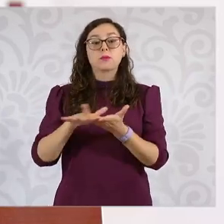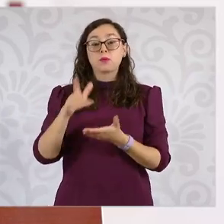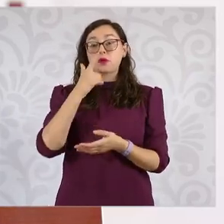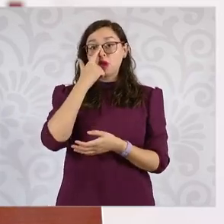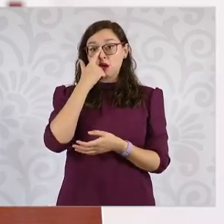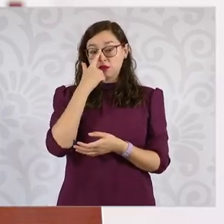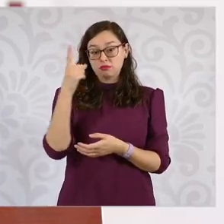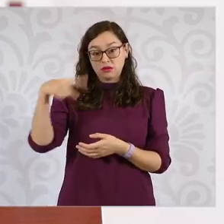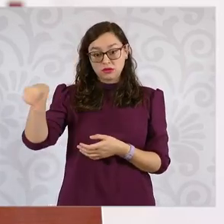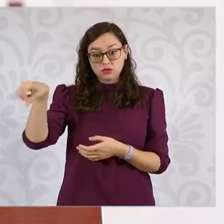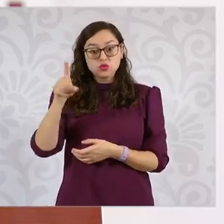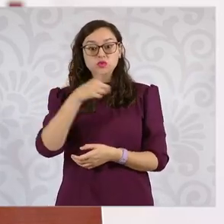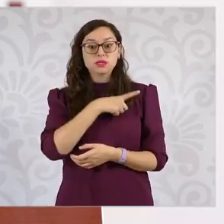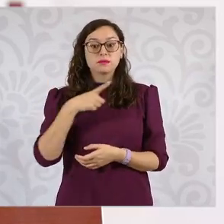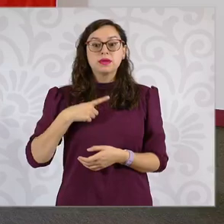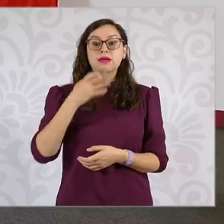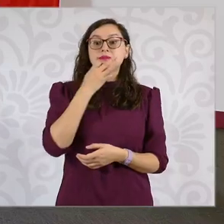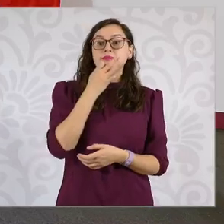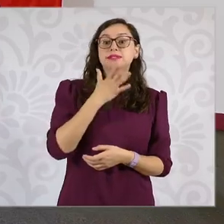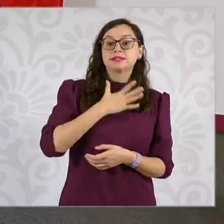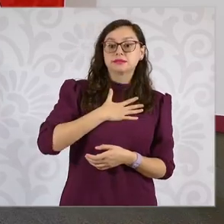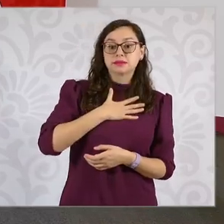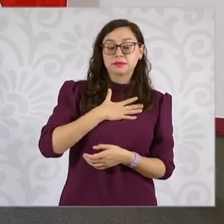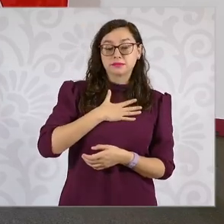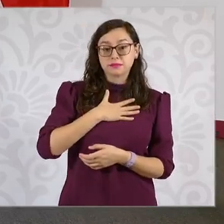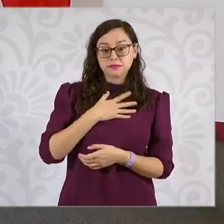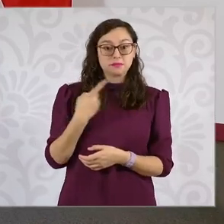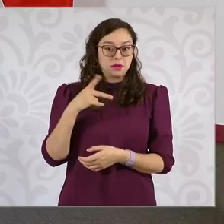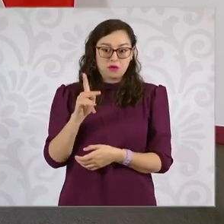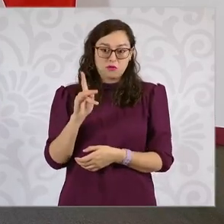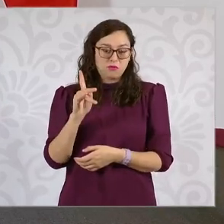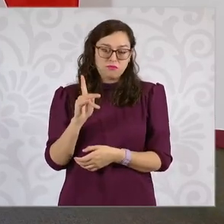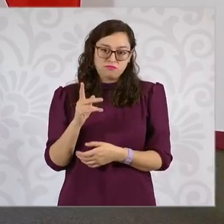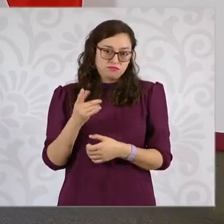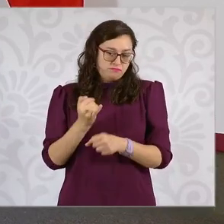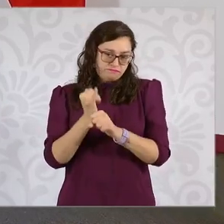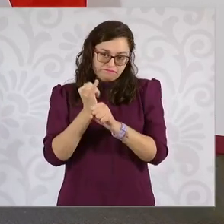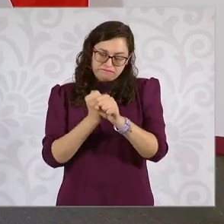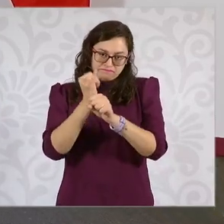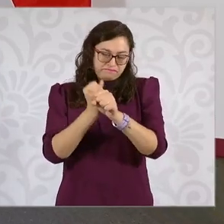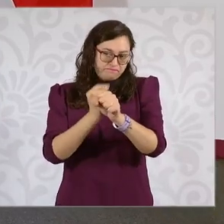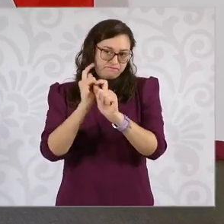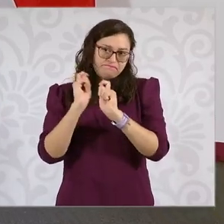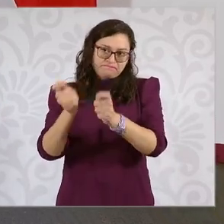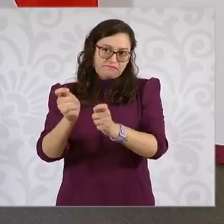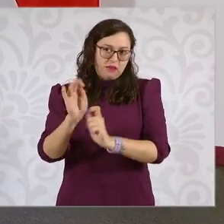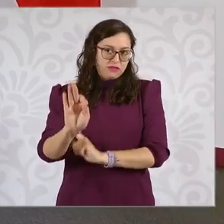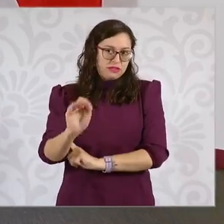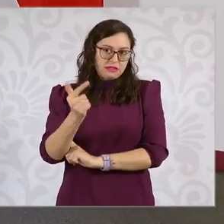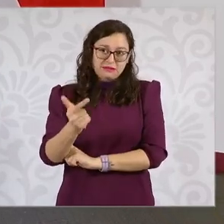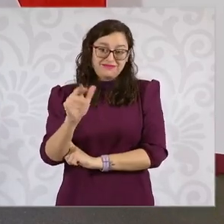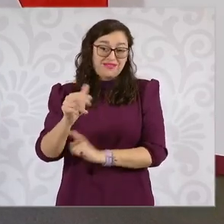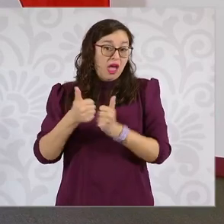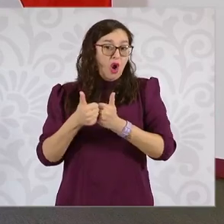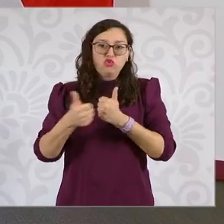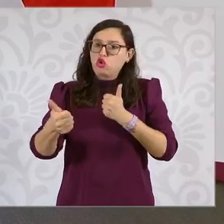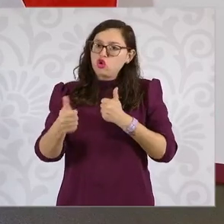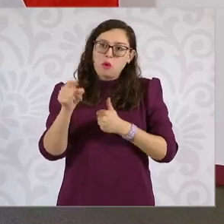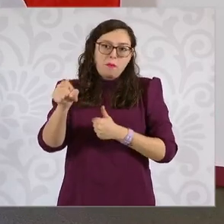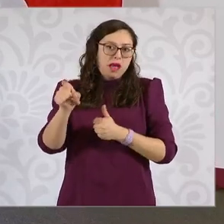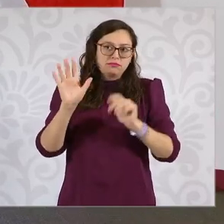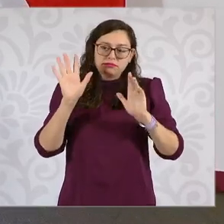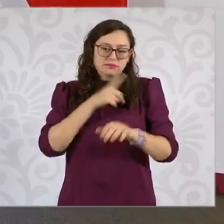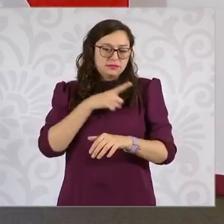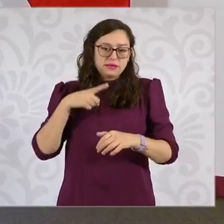comunican y la Fiscalía General de la República sigue haciendo sus investigaciones. Y ahí hay autonomía y tiene que seguirlas